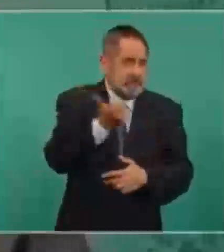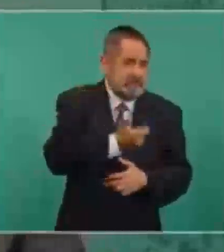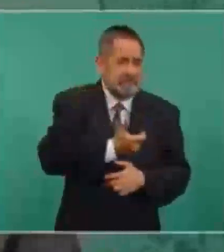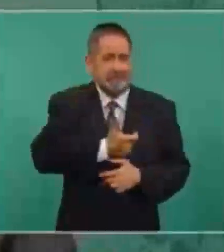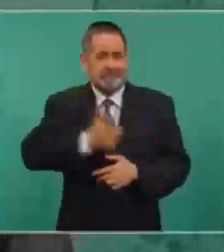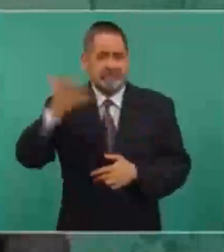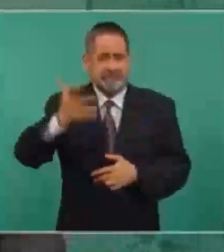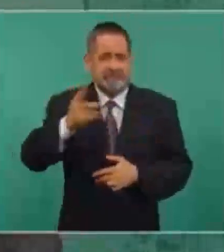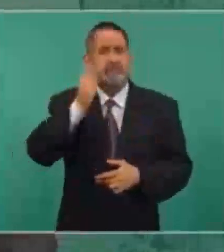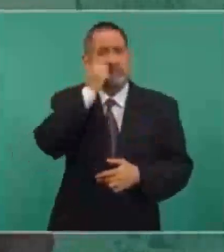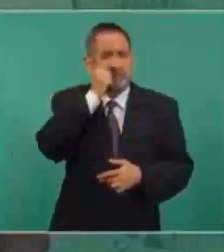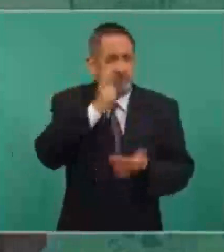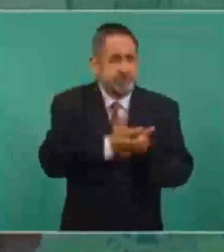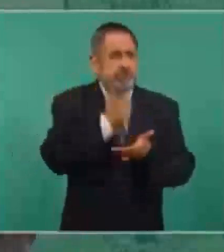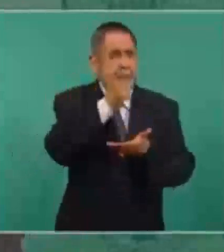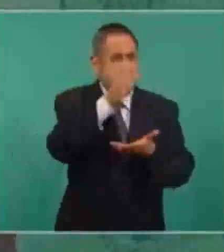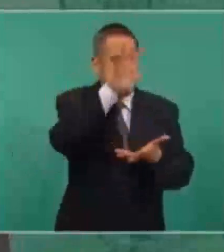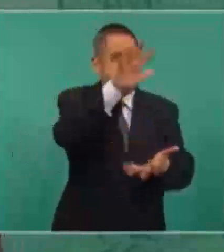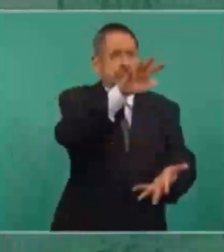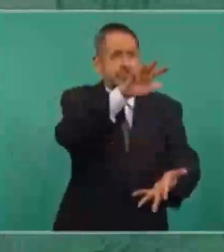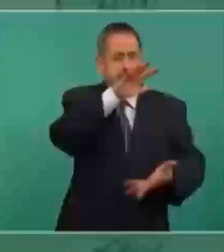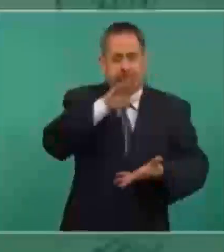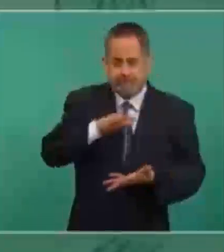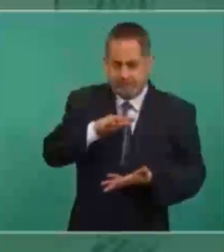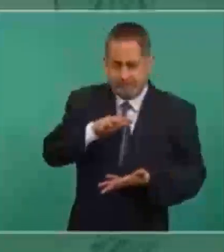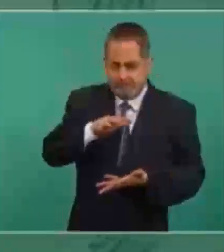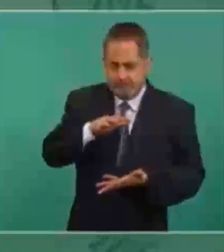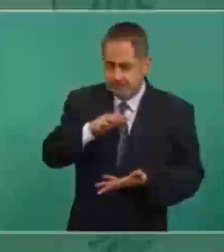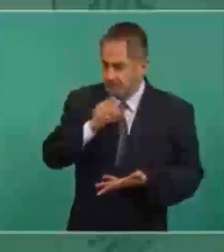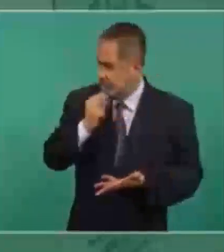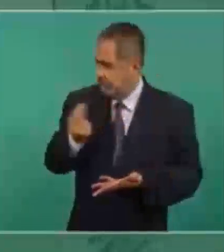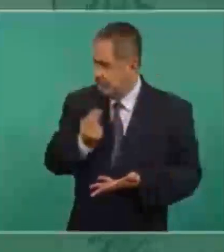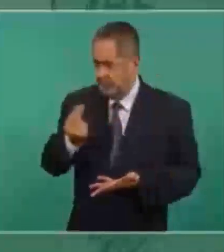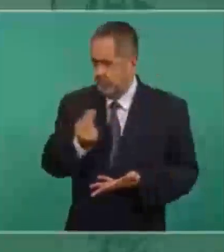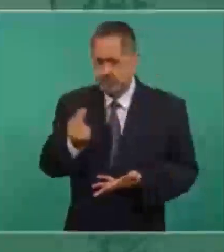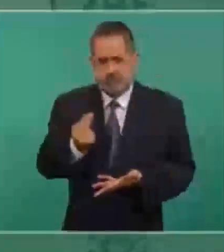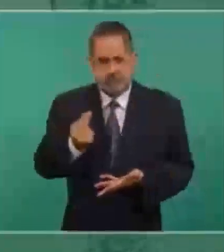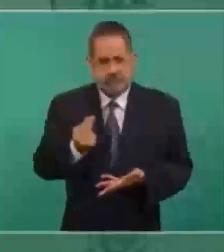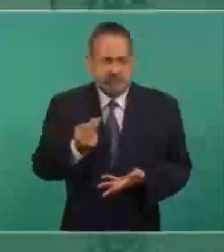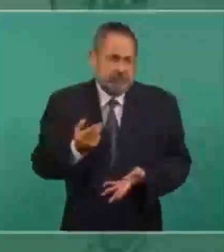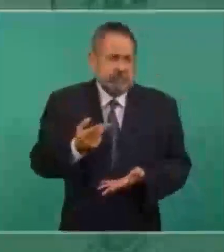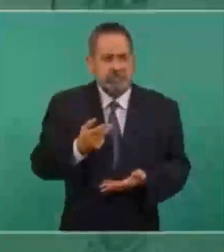y gas que no se necesita.